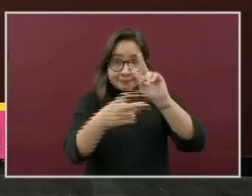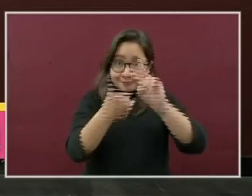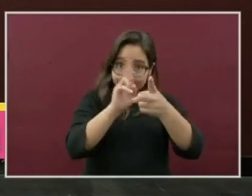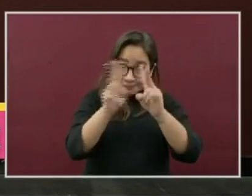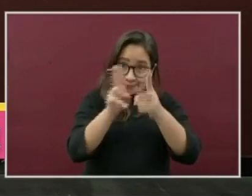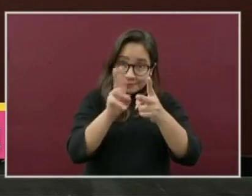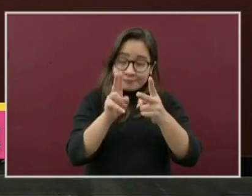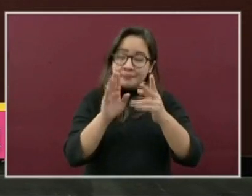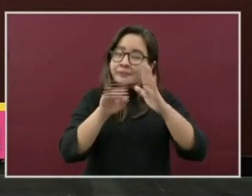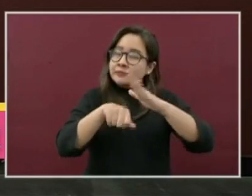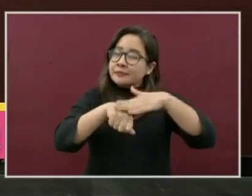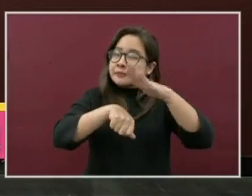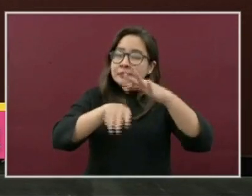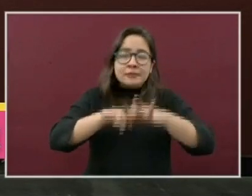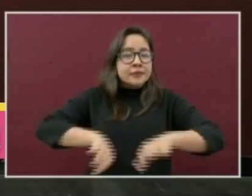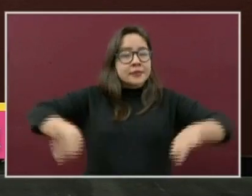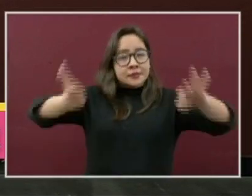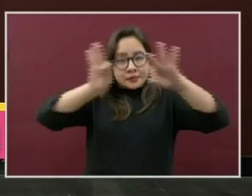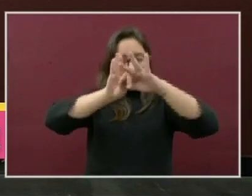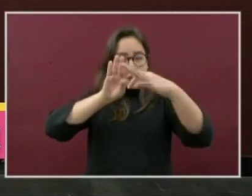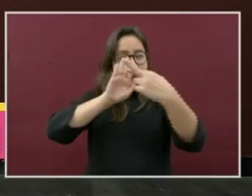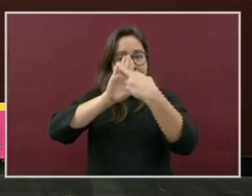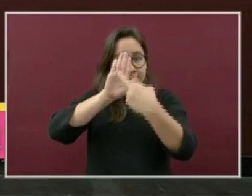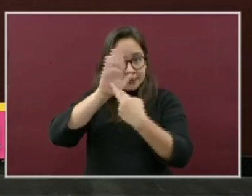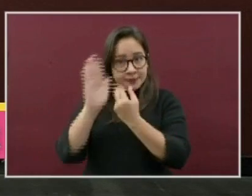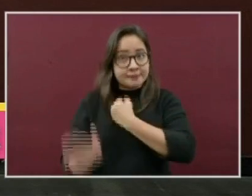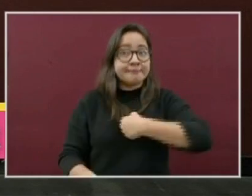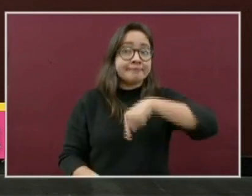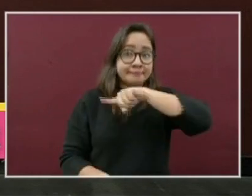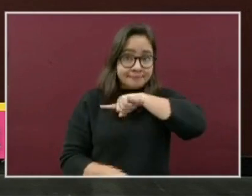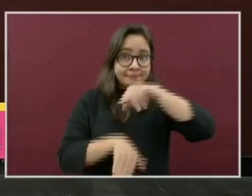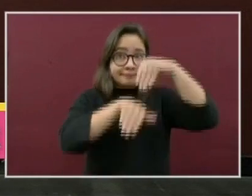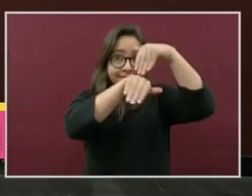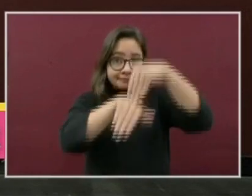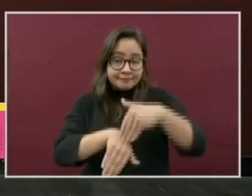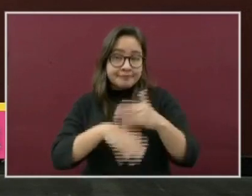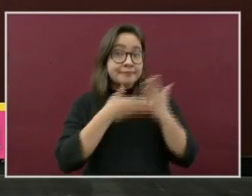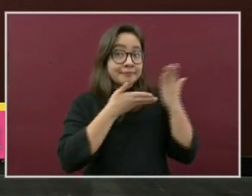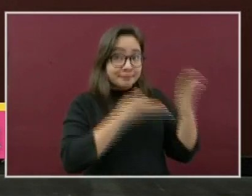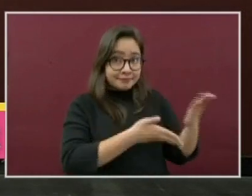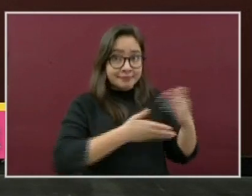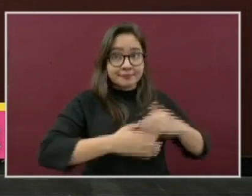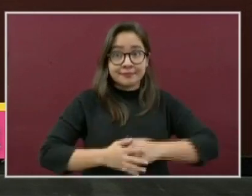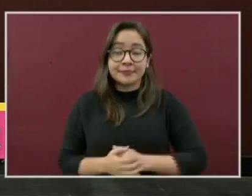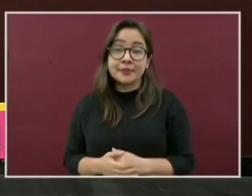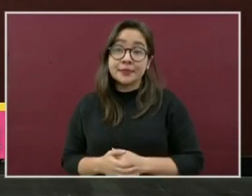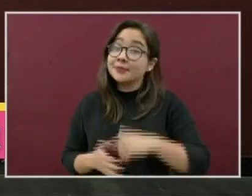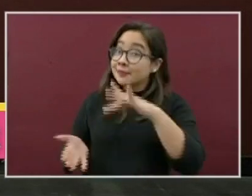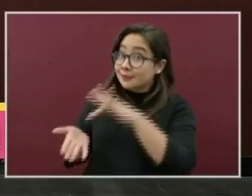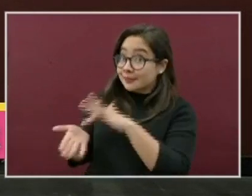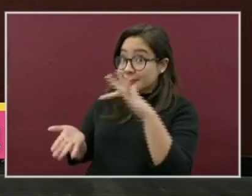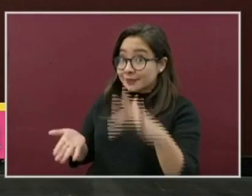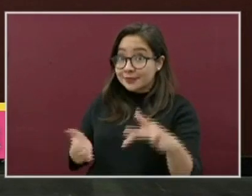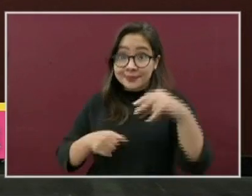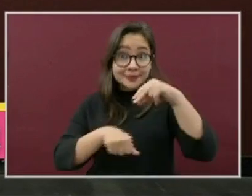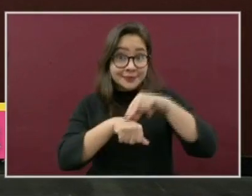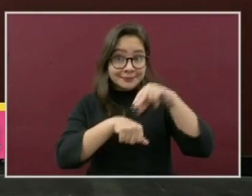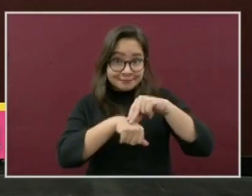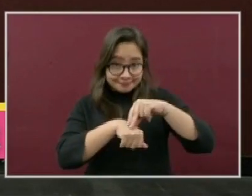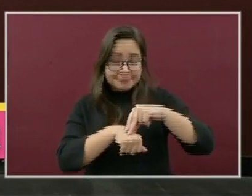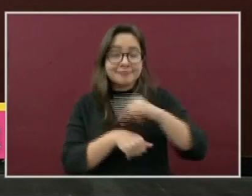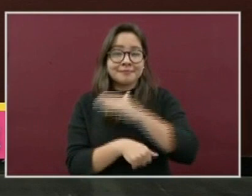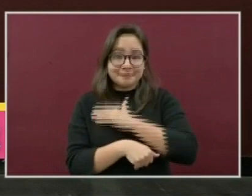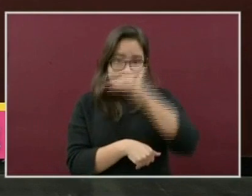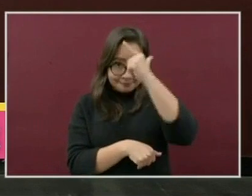relajen las medidas de protección sanitaria. Adelante doctora Espejo. Gracias doctor, con su permiso. Buenas